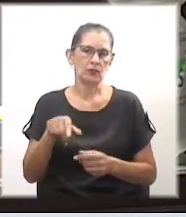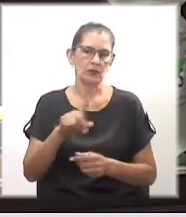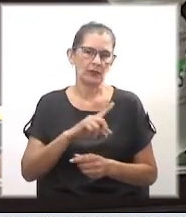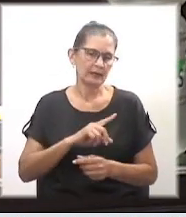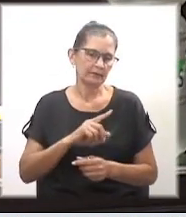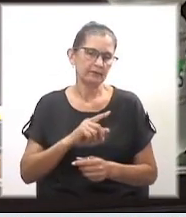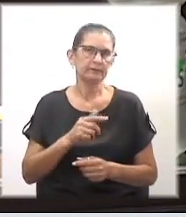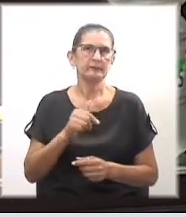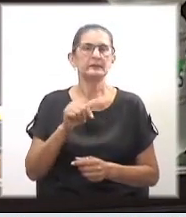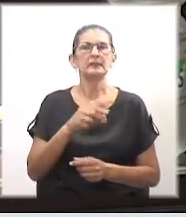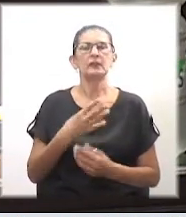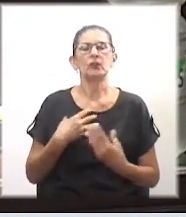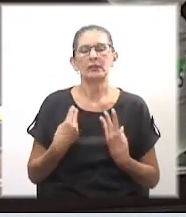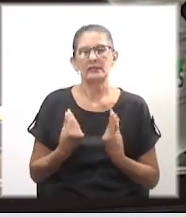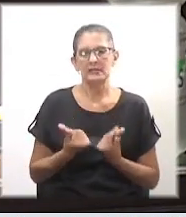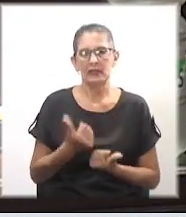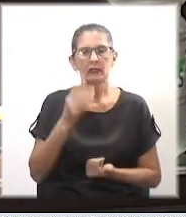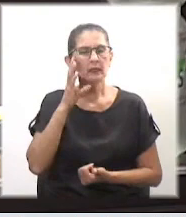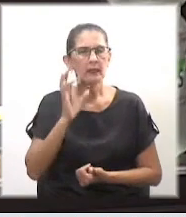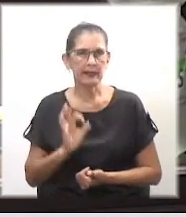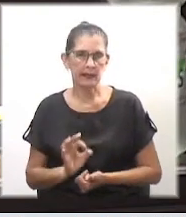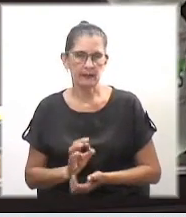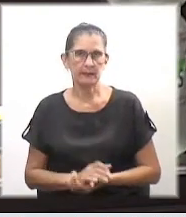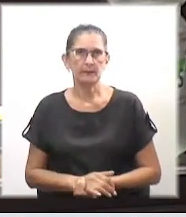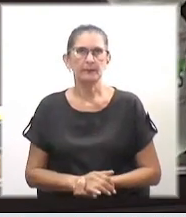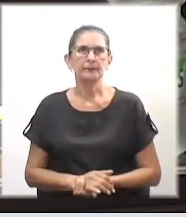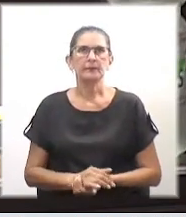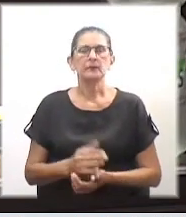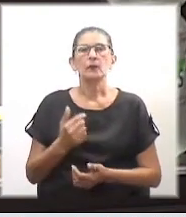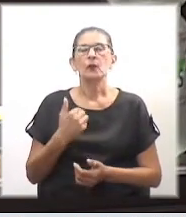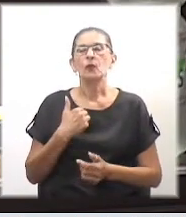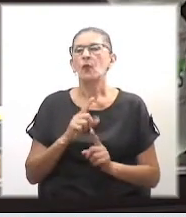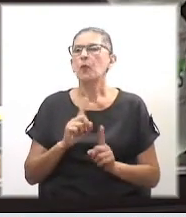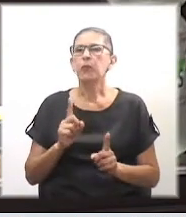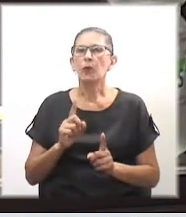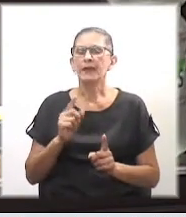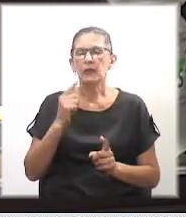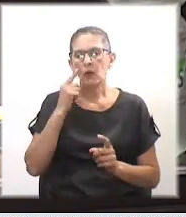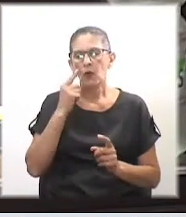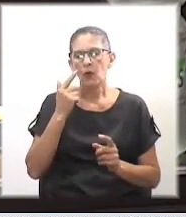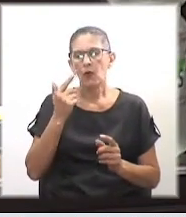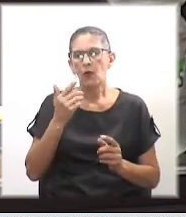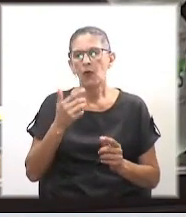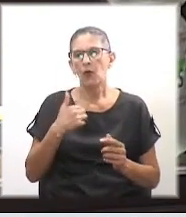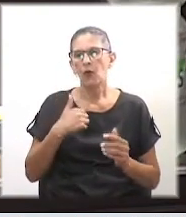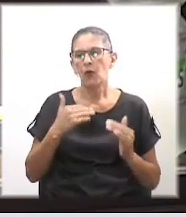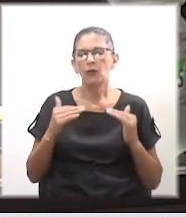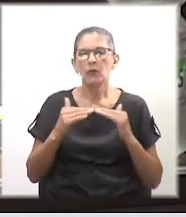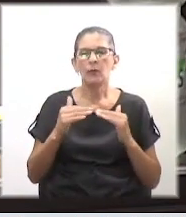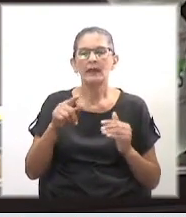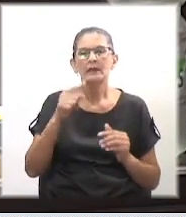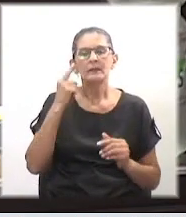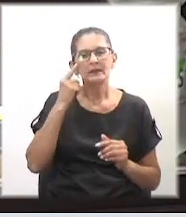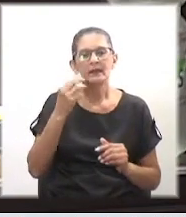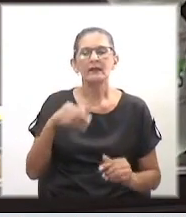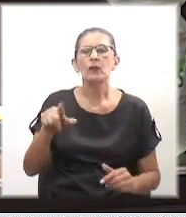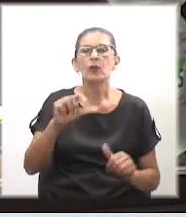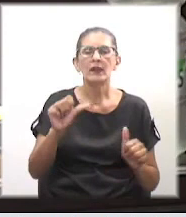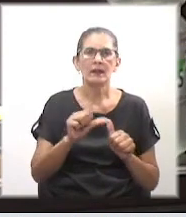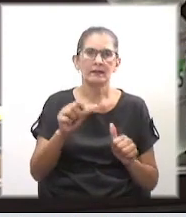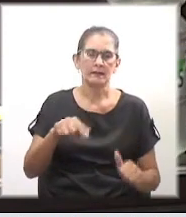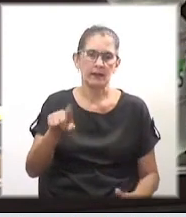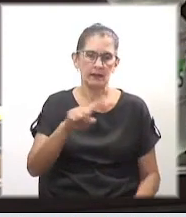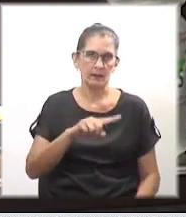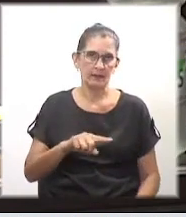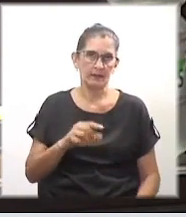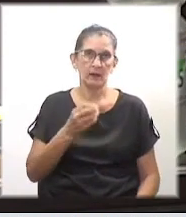lo que uno siente y cree. No puedo compararme con lo que hacen las demás, sino con lo mejor que